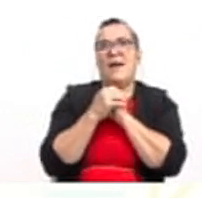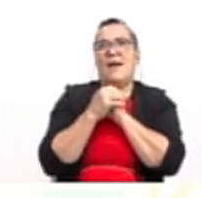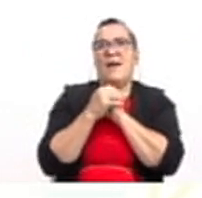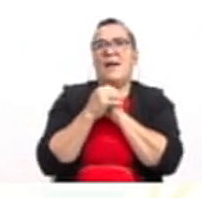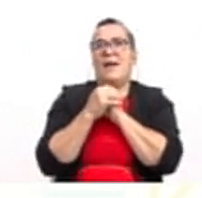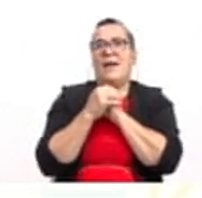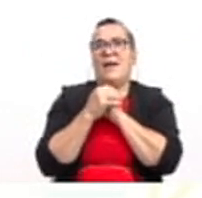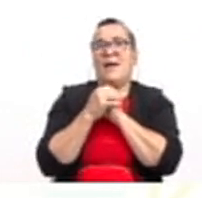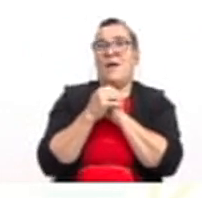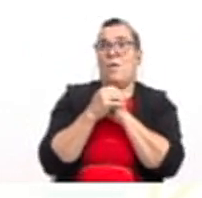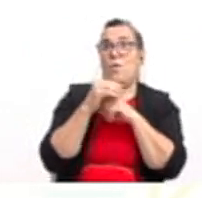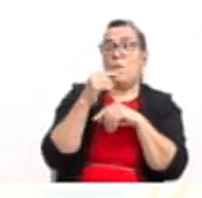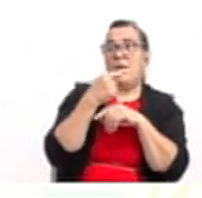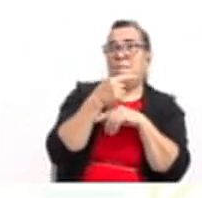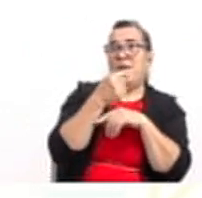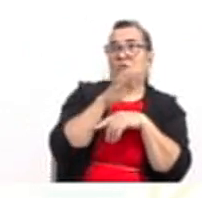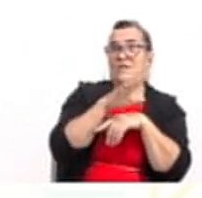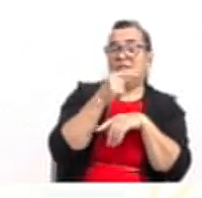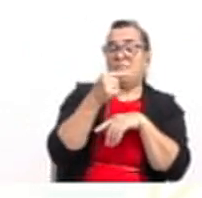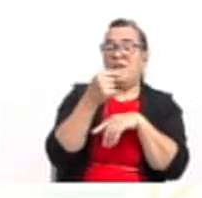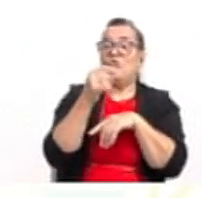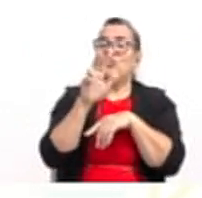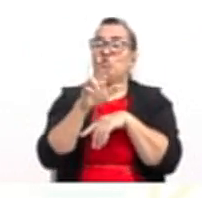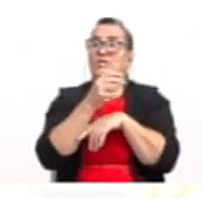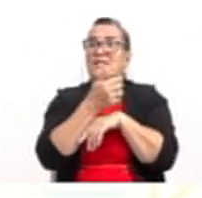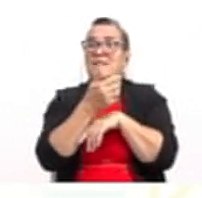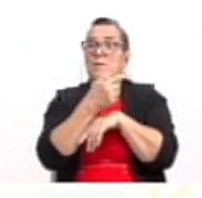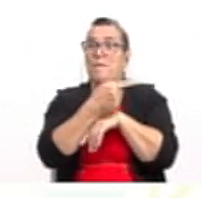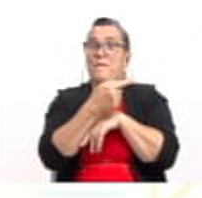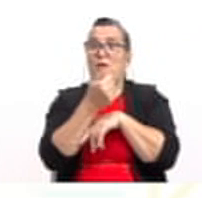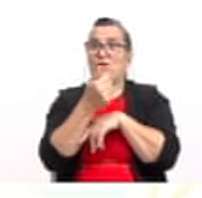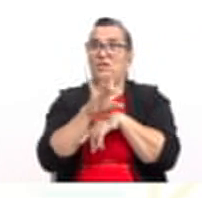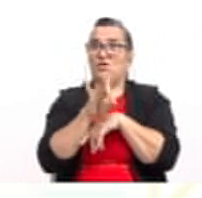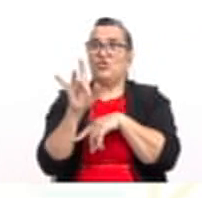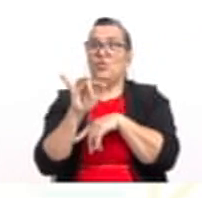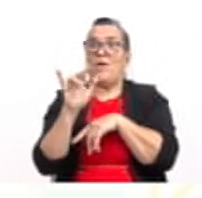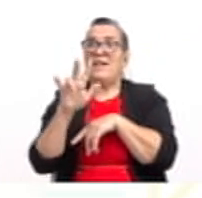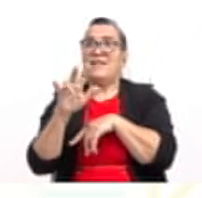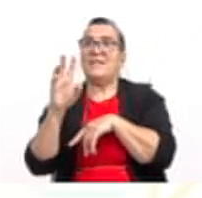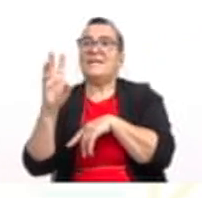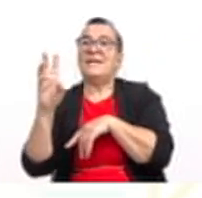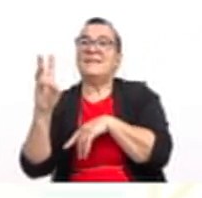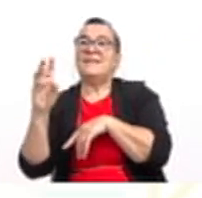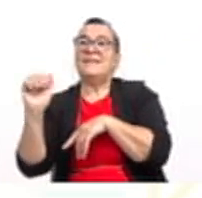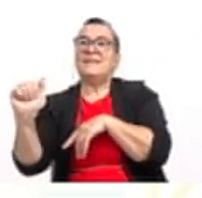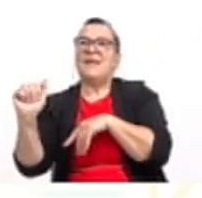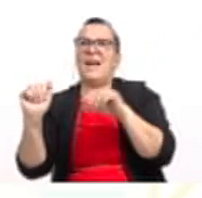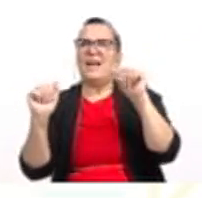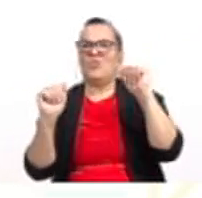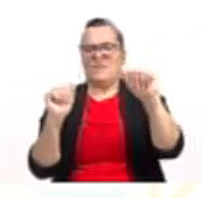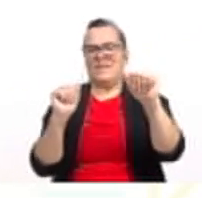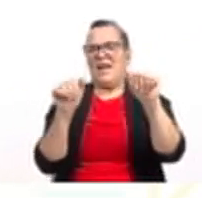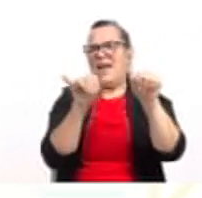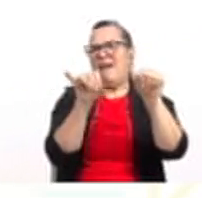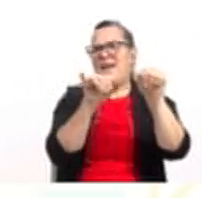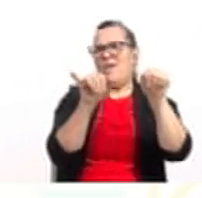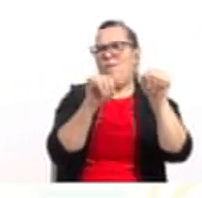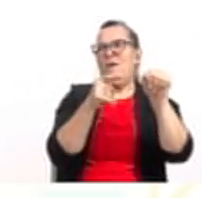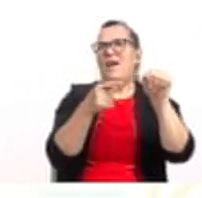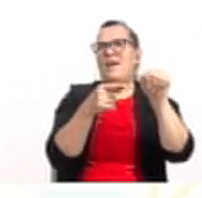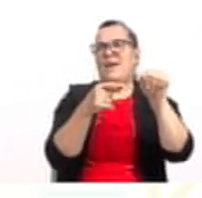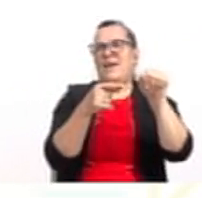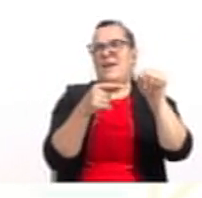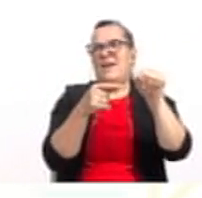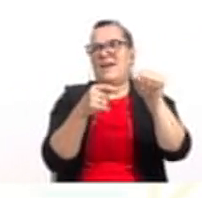menos 18. Y esto es igual a 36A. Vamos a dividir por menos 36